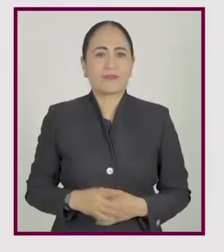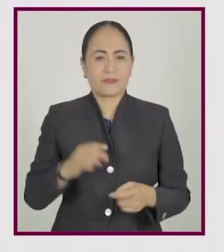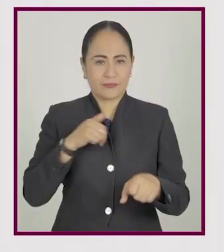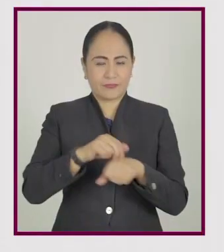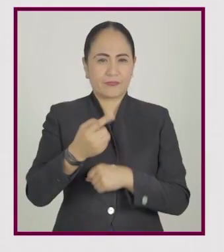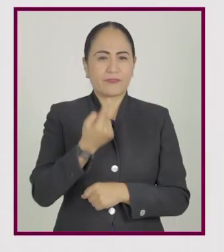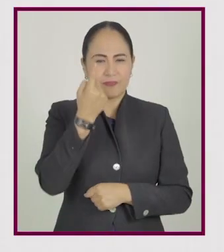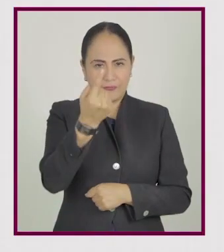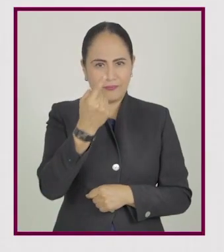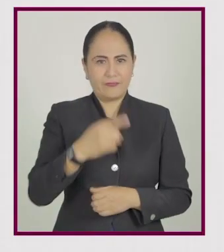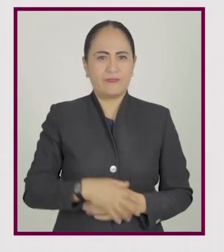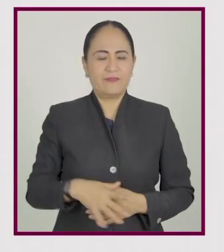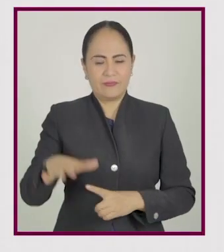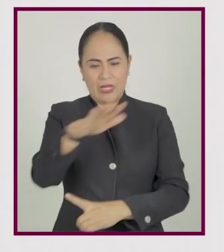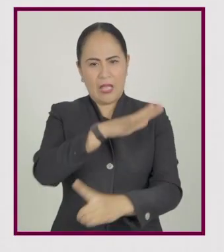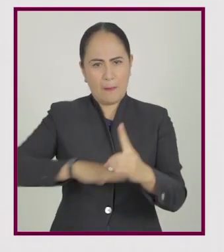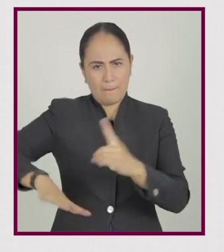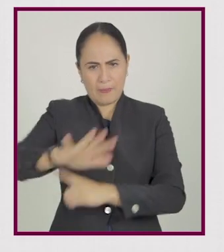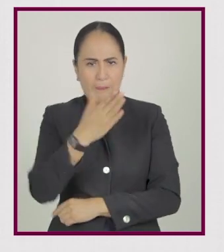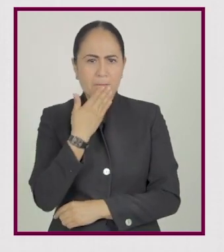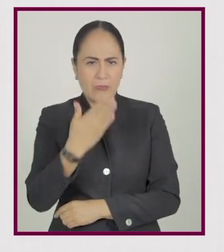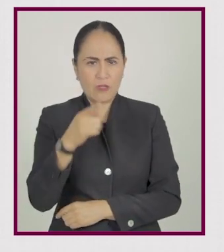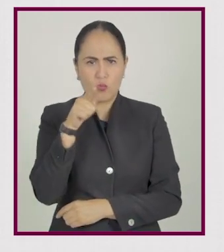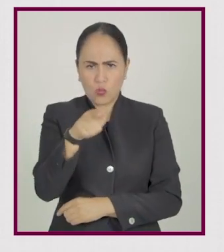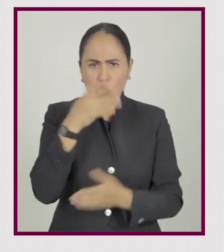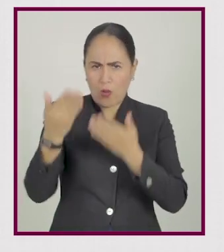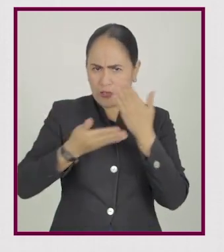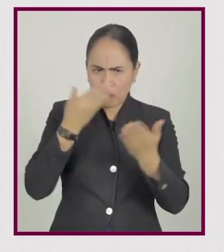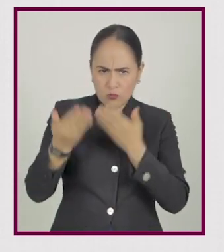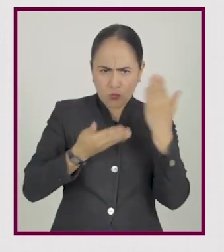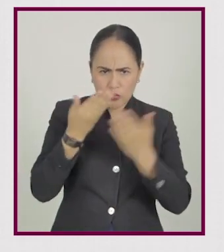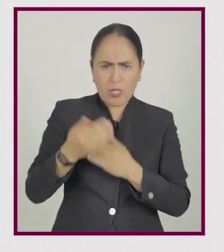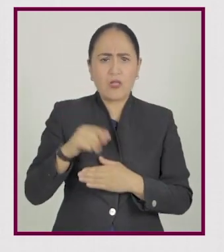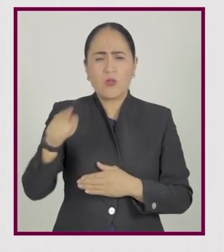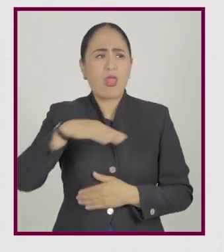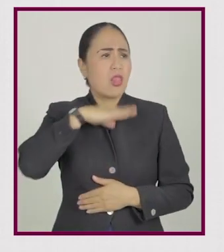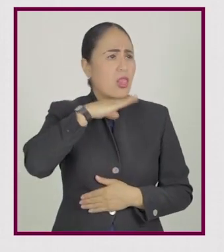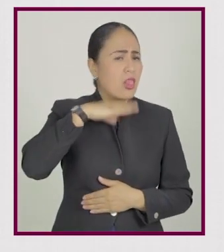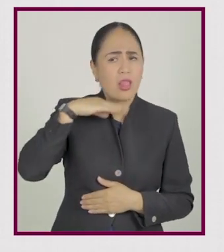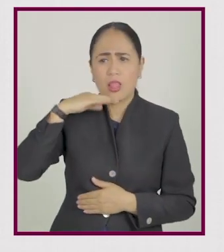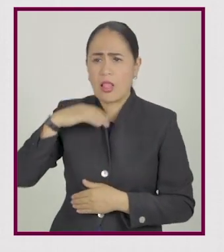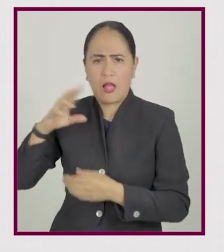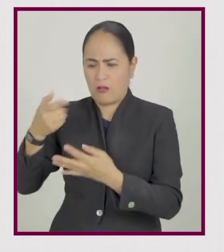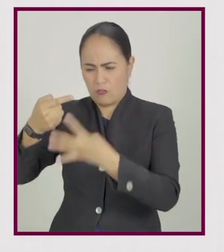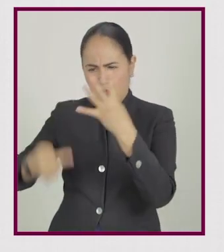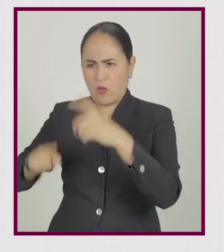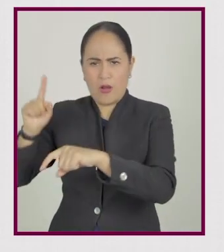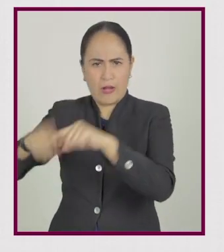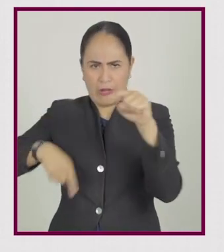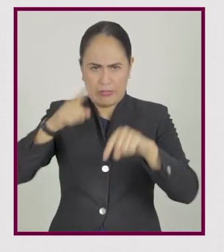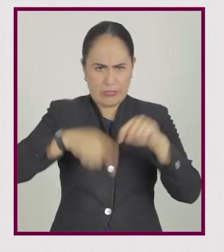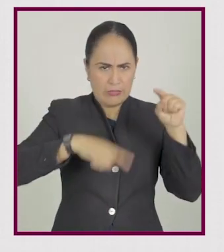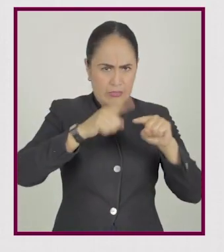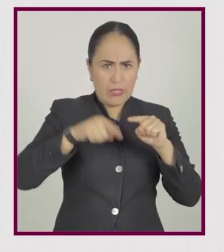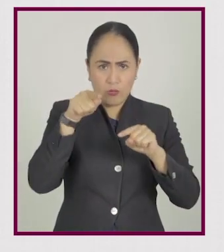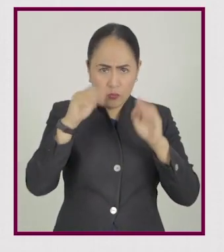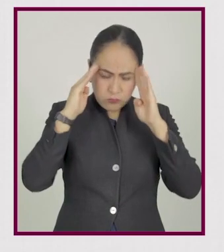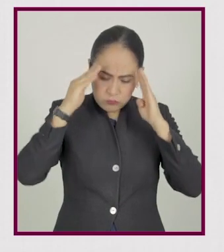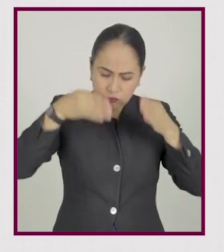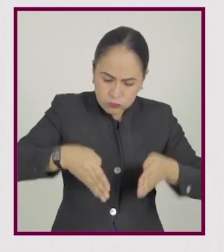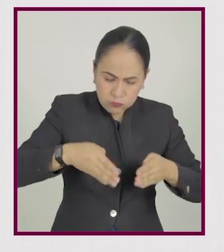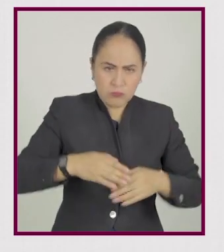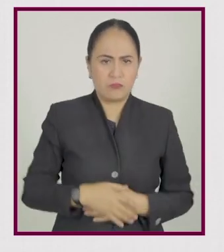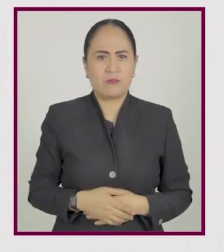1. Crea el ambiente idóneo para estudiar. Elimina cualquier distractor que pueda bloquear tu momento de estudio.